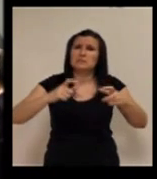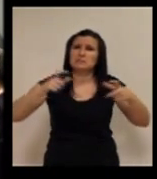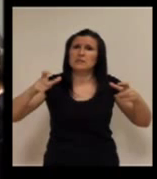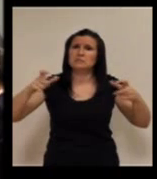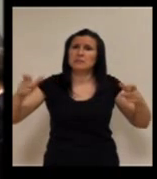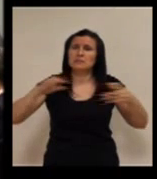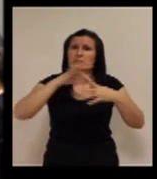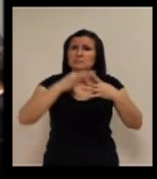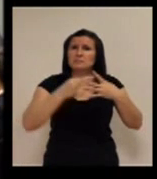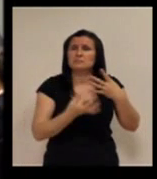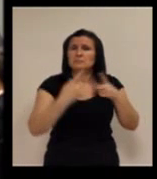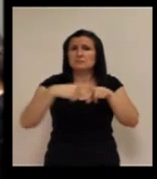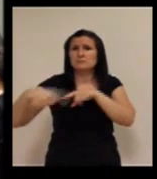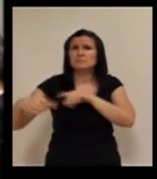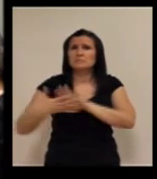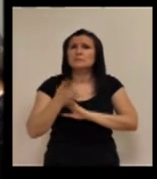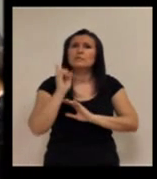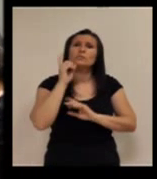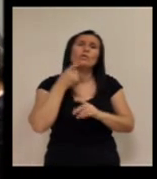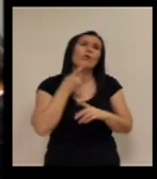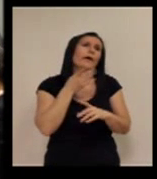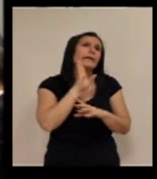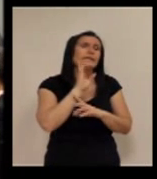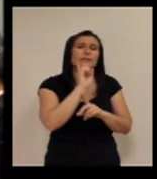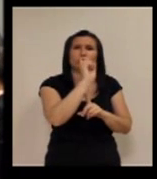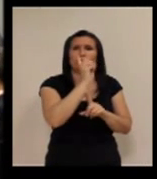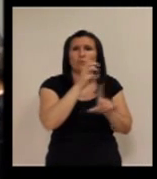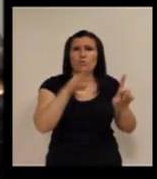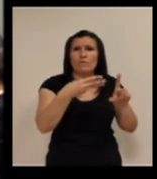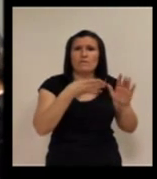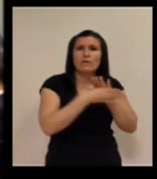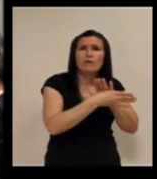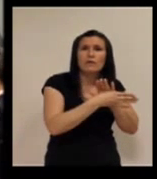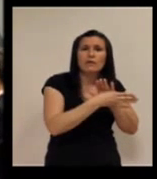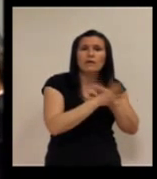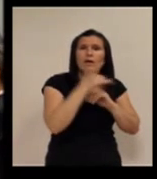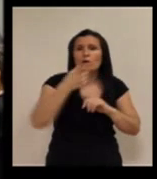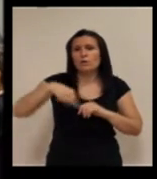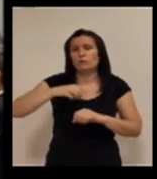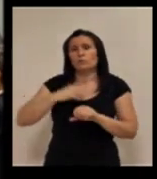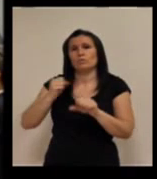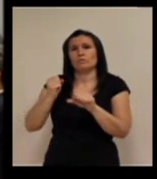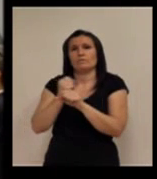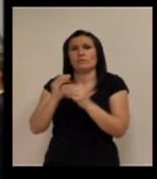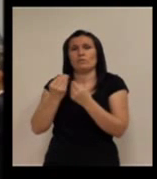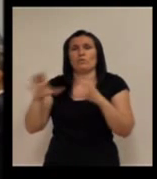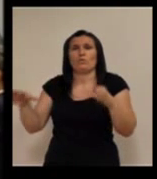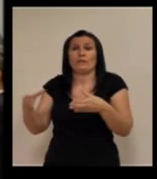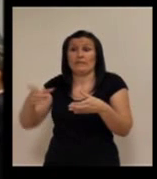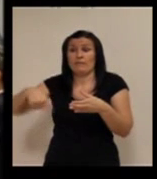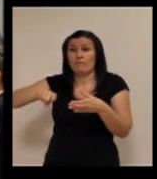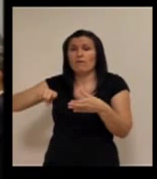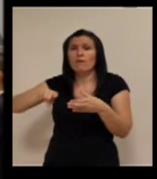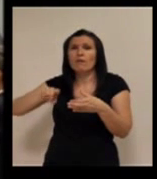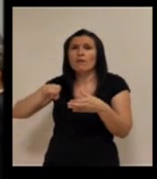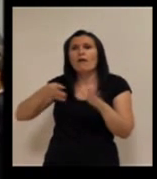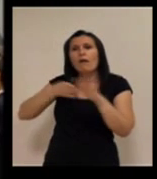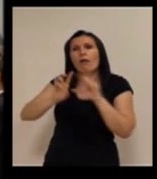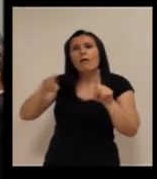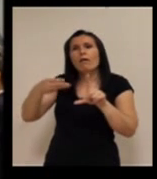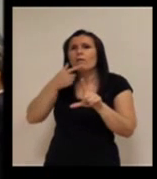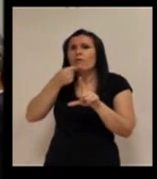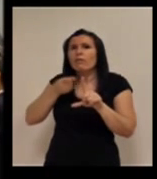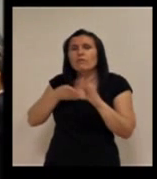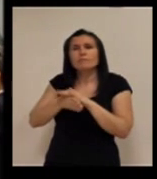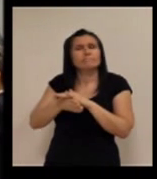que prácticamente es exclusivo el acceso vía web y nosotros estamos trabajando con un colectivo que no tiene ese acceso vía